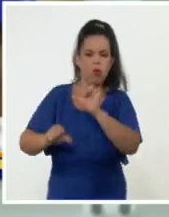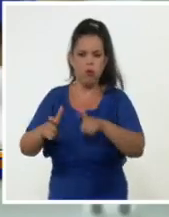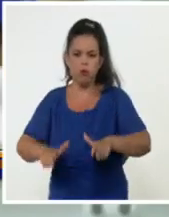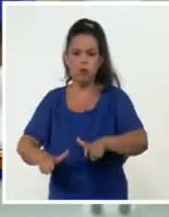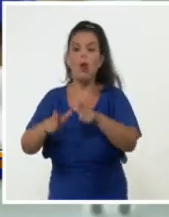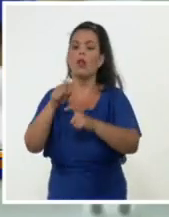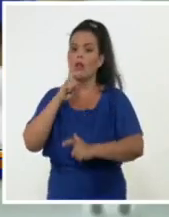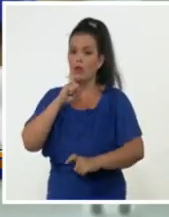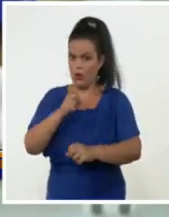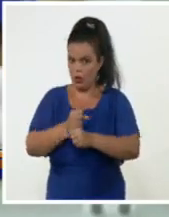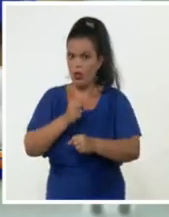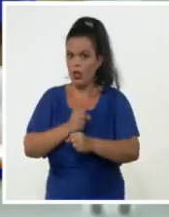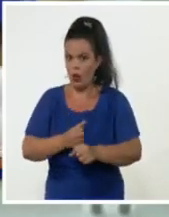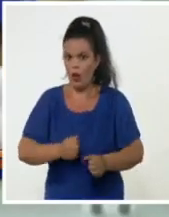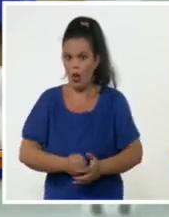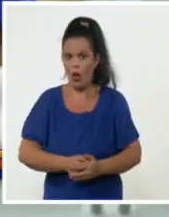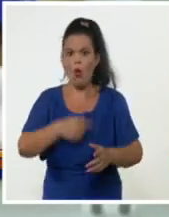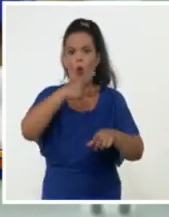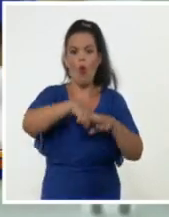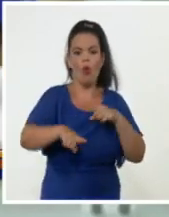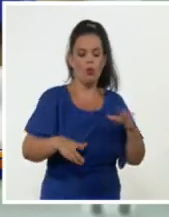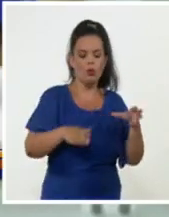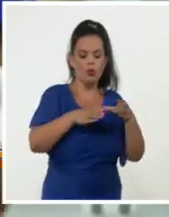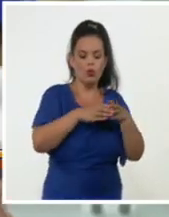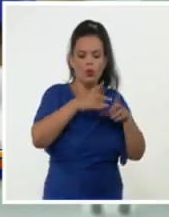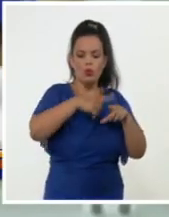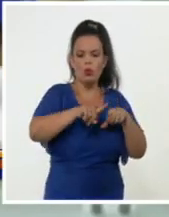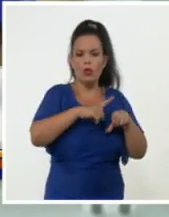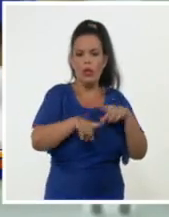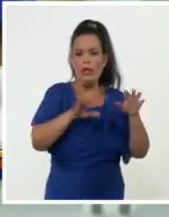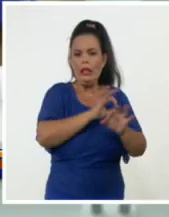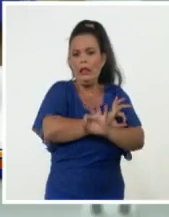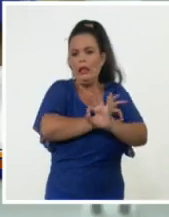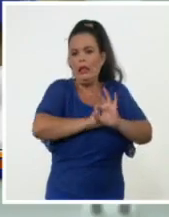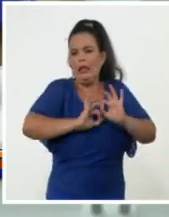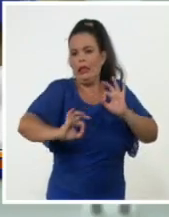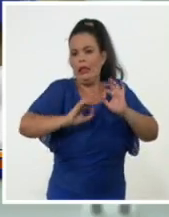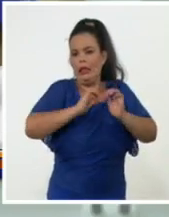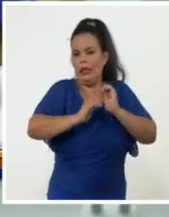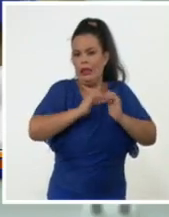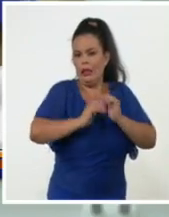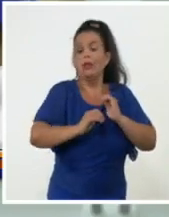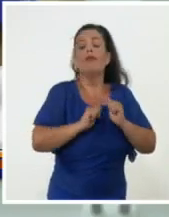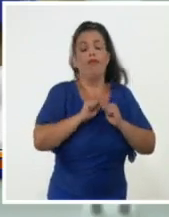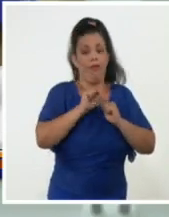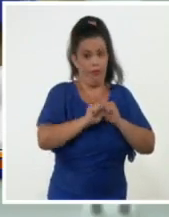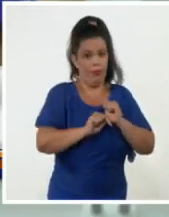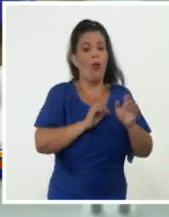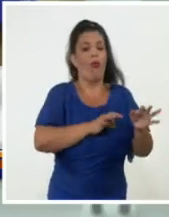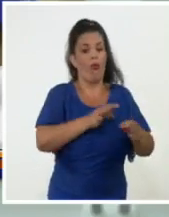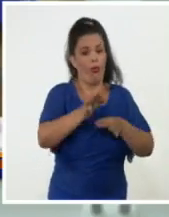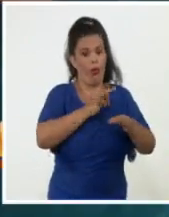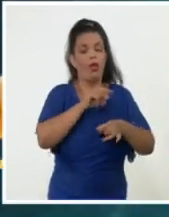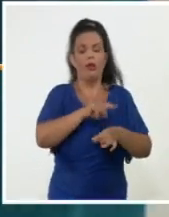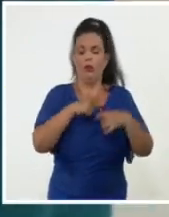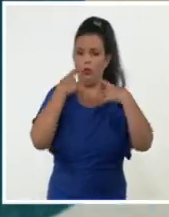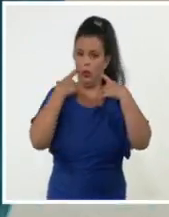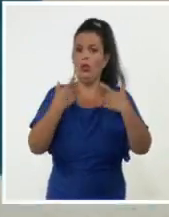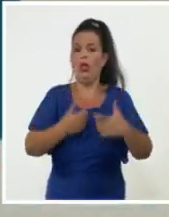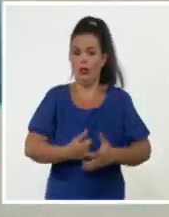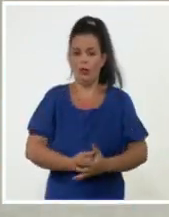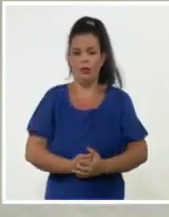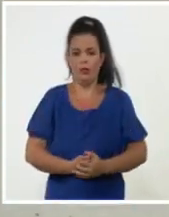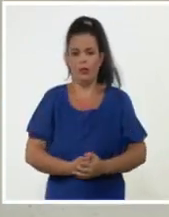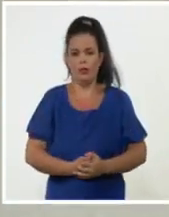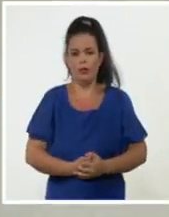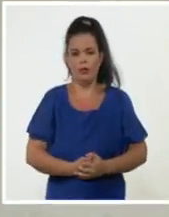varios equipos de purificación que ya se encuentran en la puesta en marcha, que le va a dar una robustez muy importante a esa producción. La